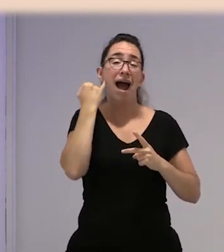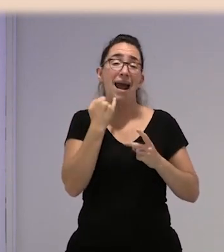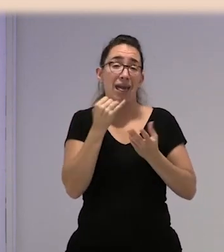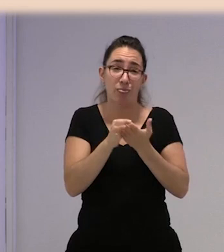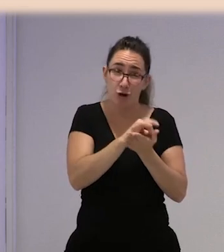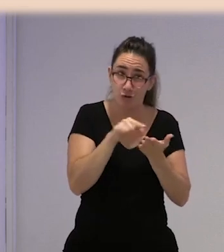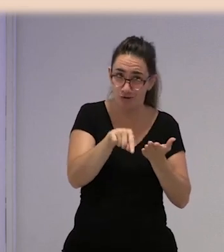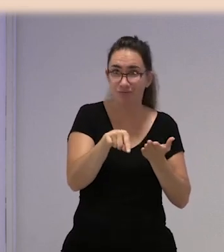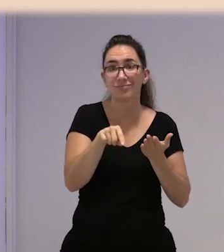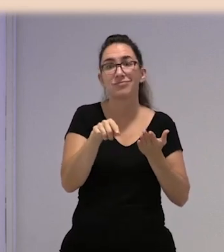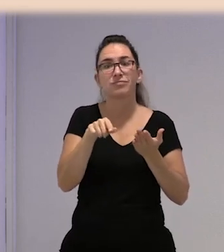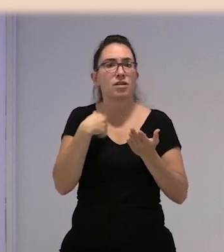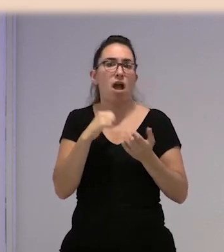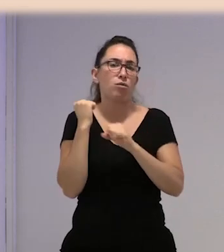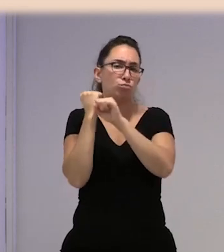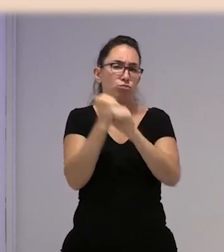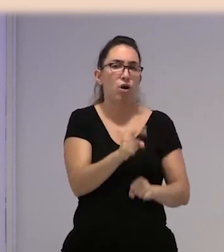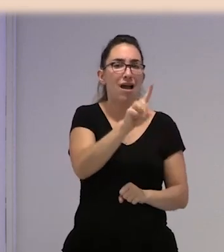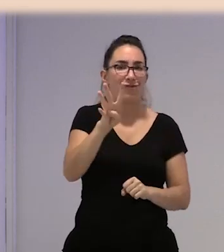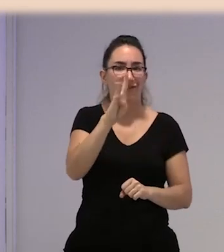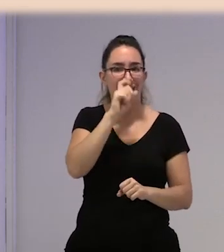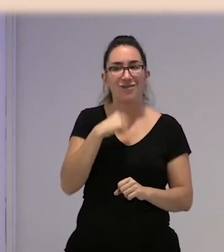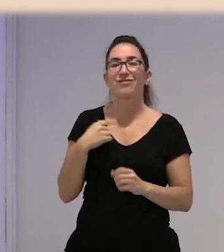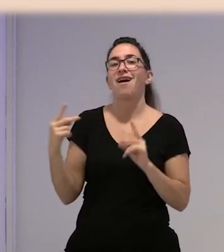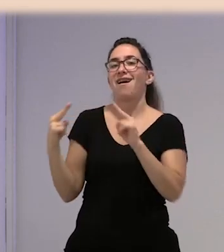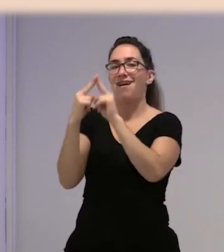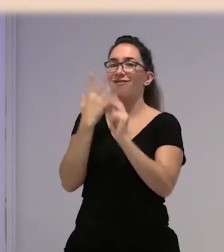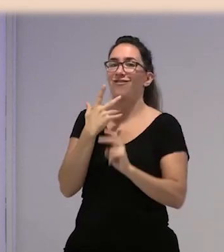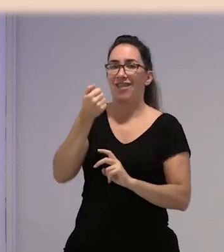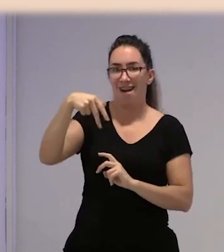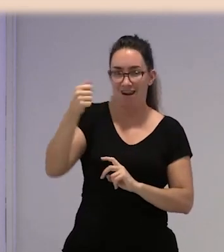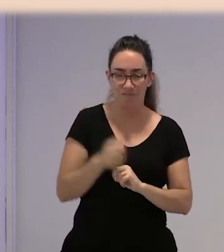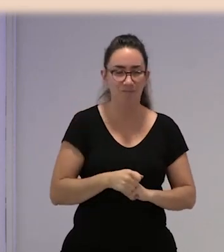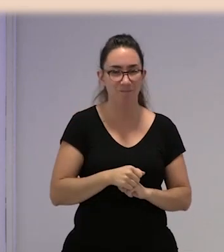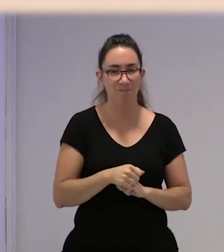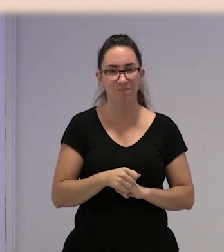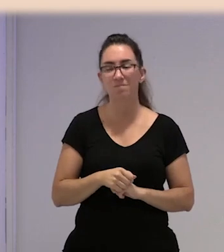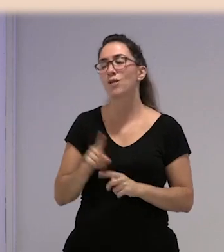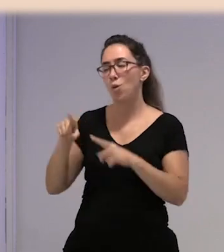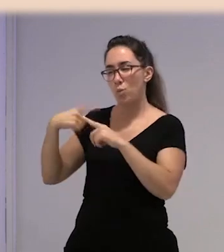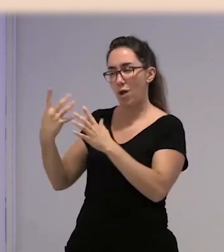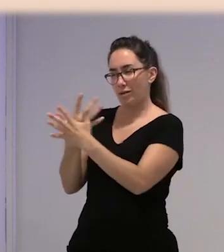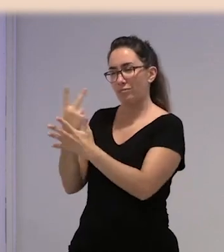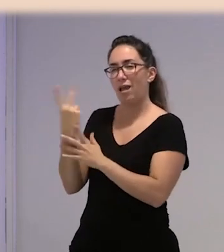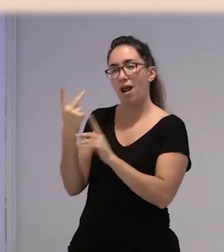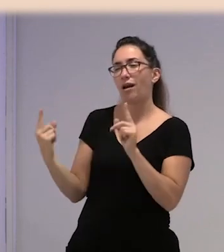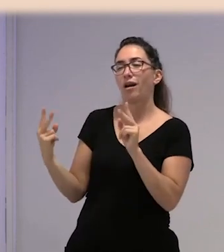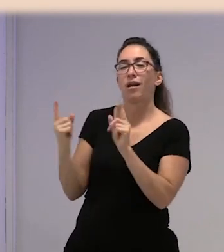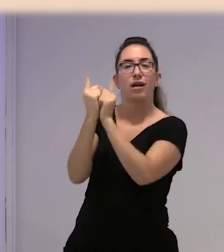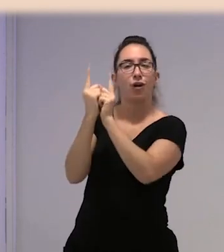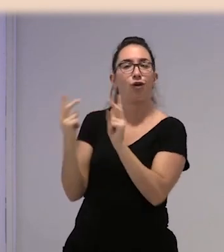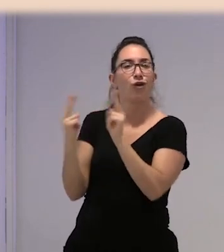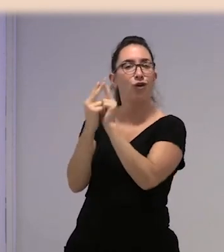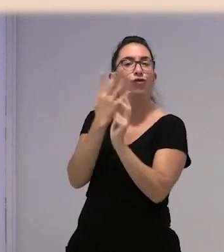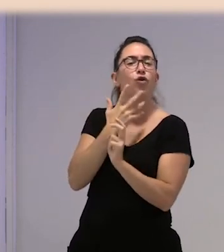ahí fue donde conocí a Ana. Ahora vamos a ir al momento en el que os conocéis y a una fecha y un momento en el que, digamos, confluyen como